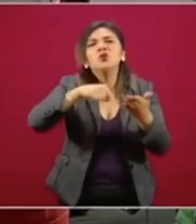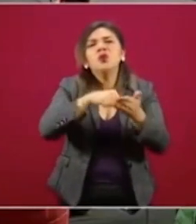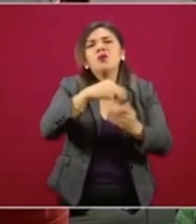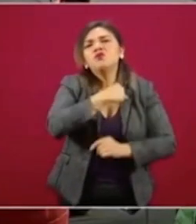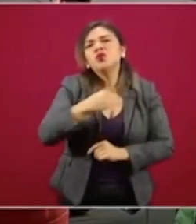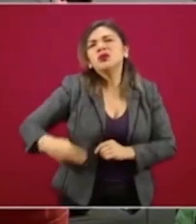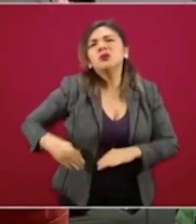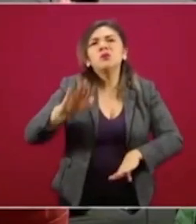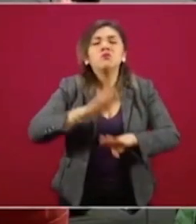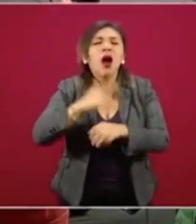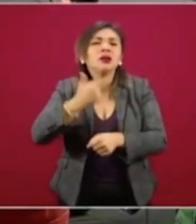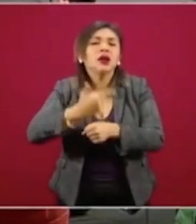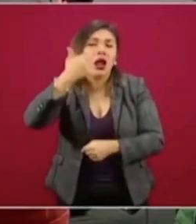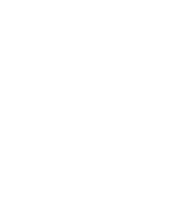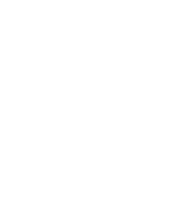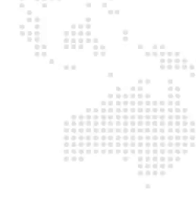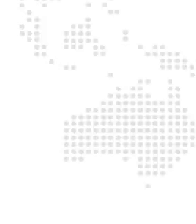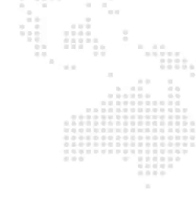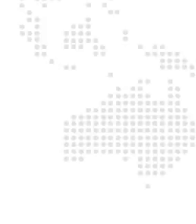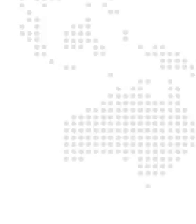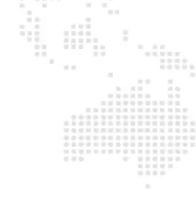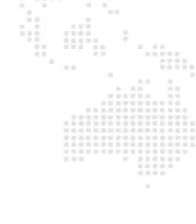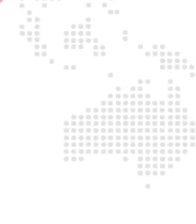más afectados por la pandemia.